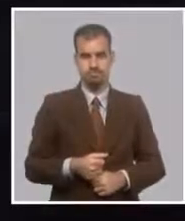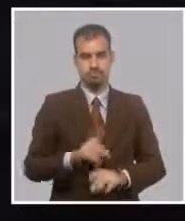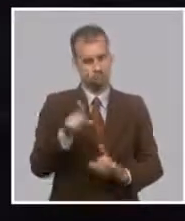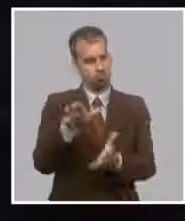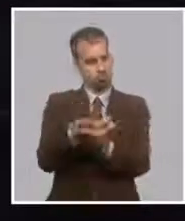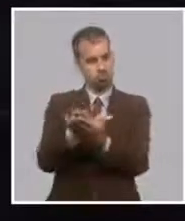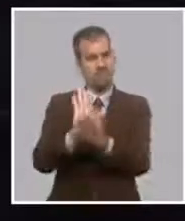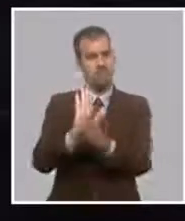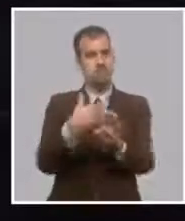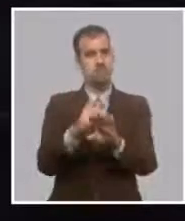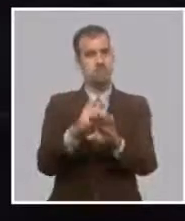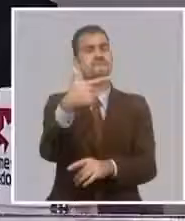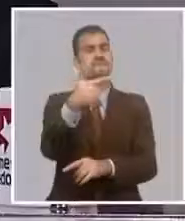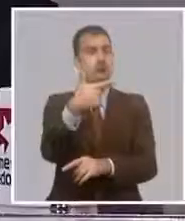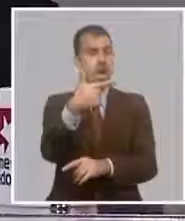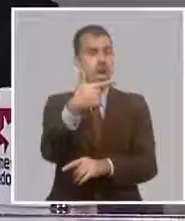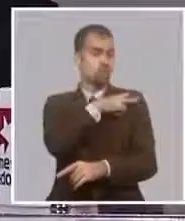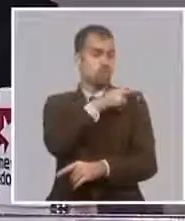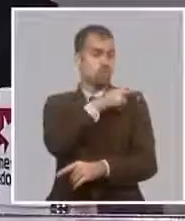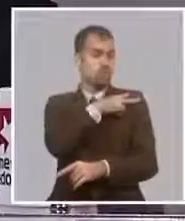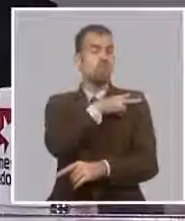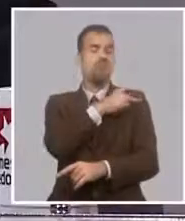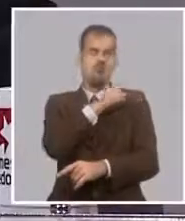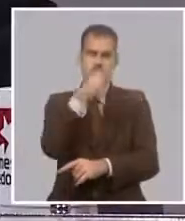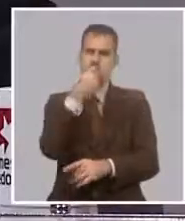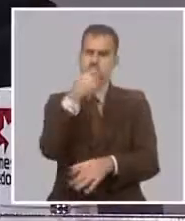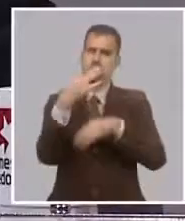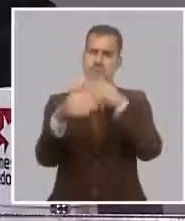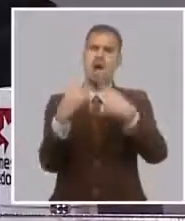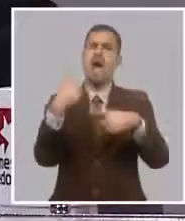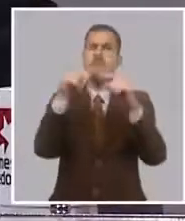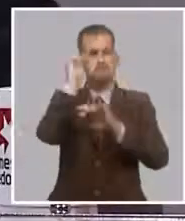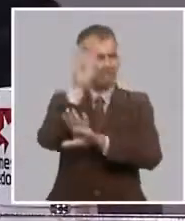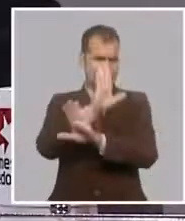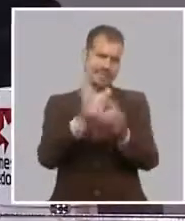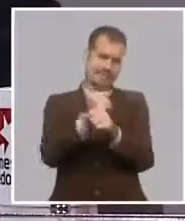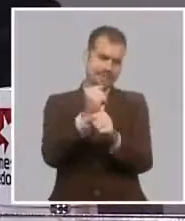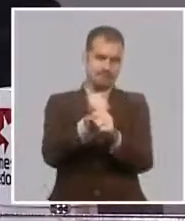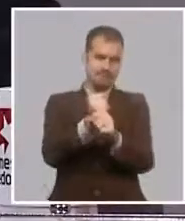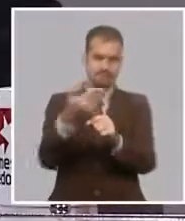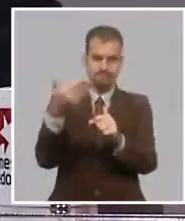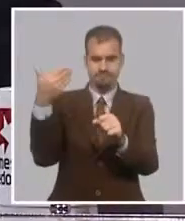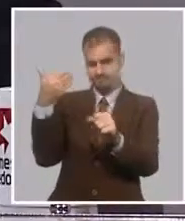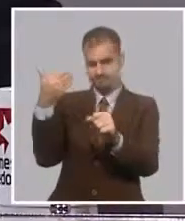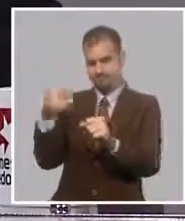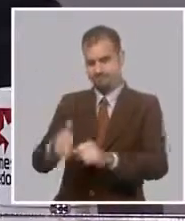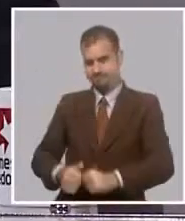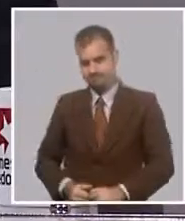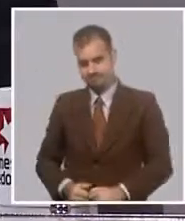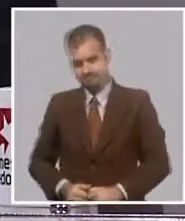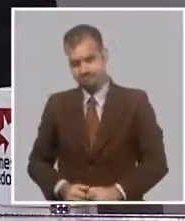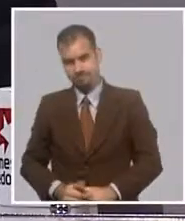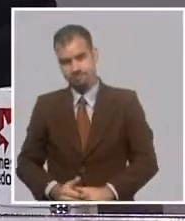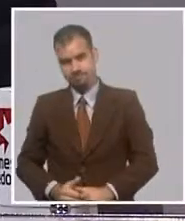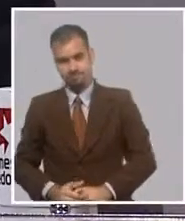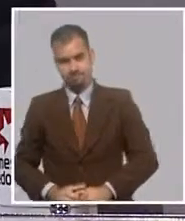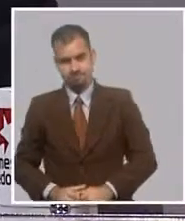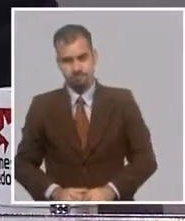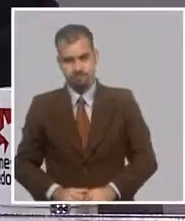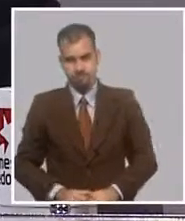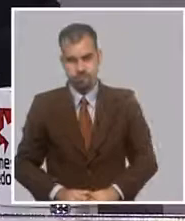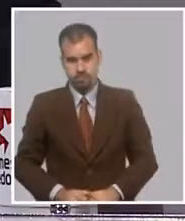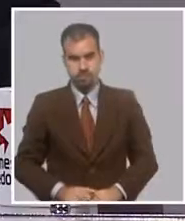vicepresidenta de Banco, se puede aclarar sobre algunas experiencias que ya se están dando, porque hay que buscar